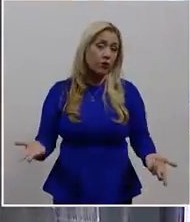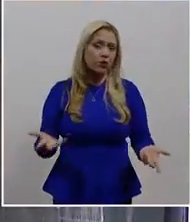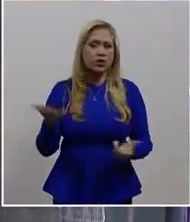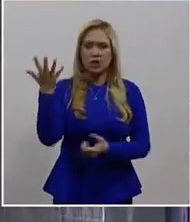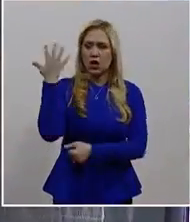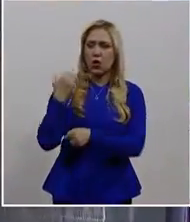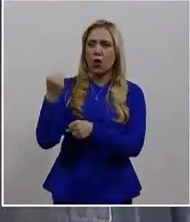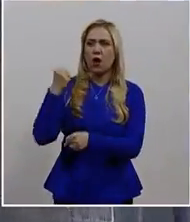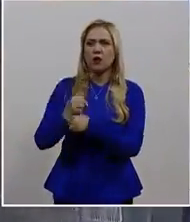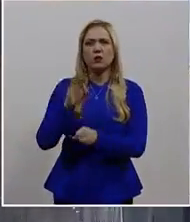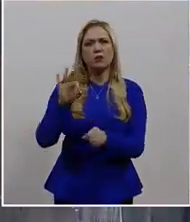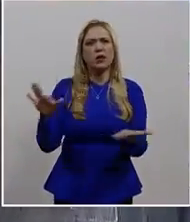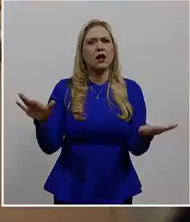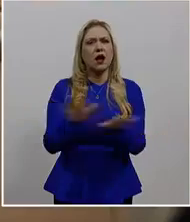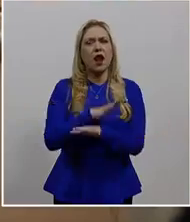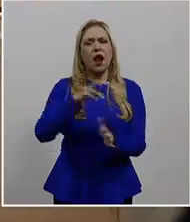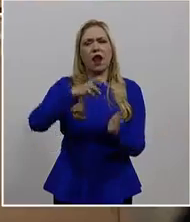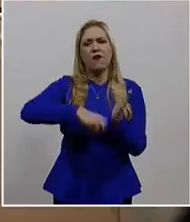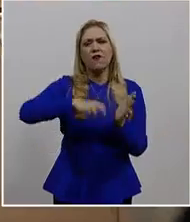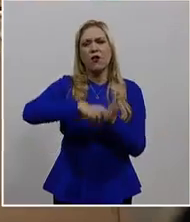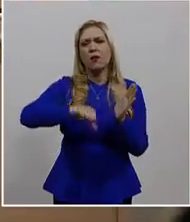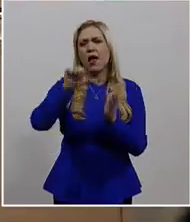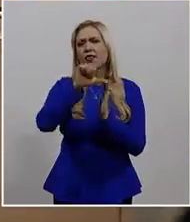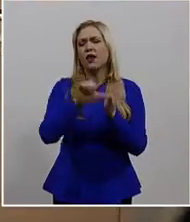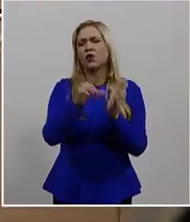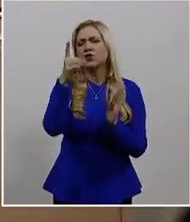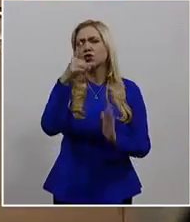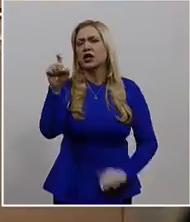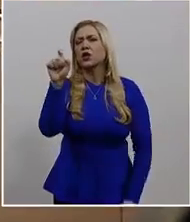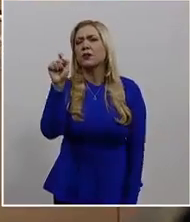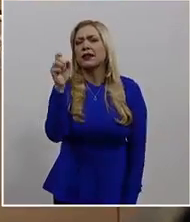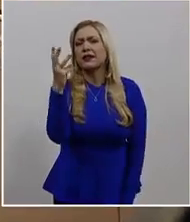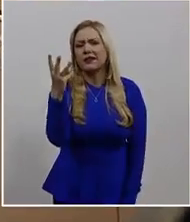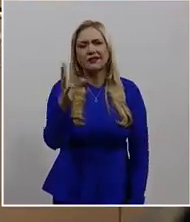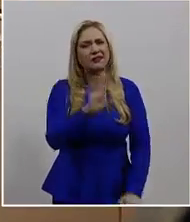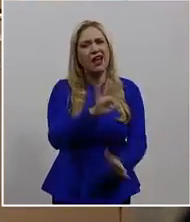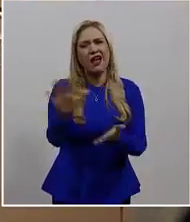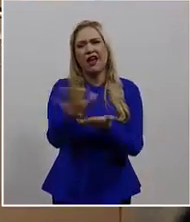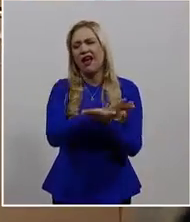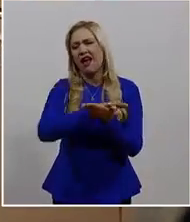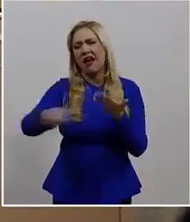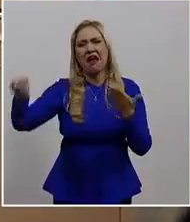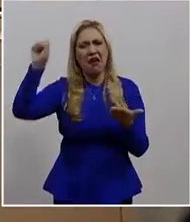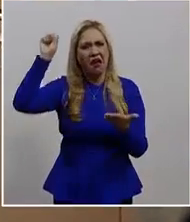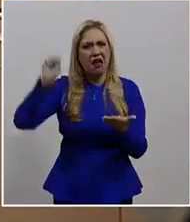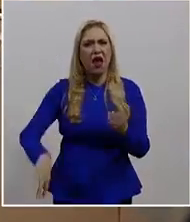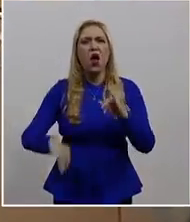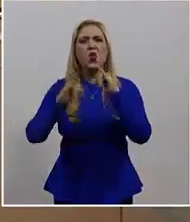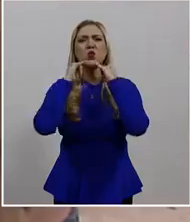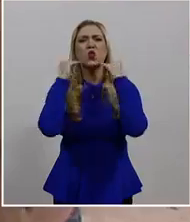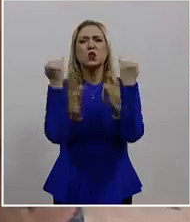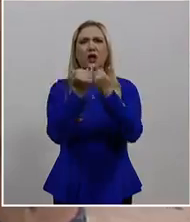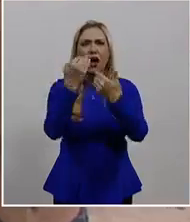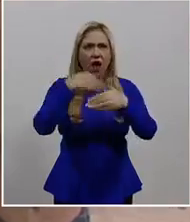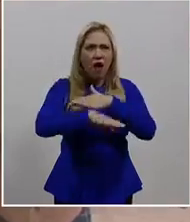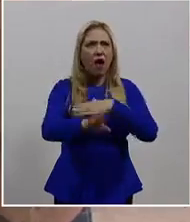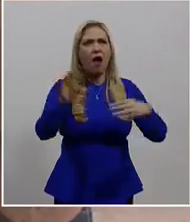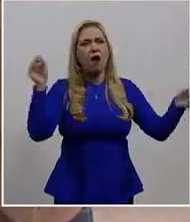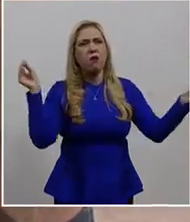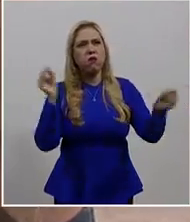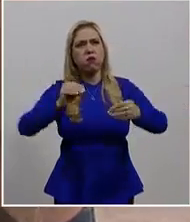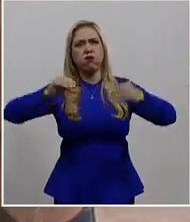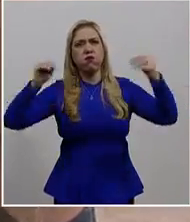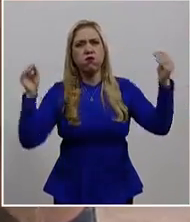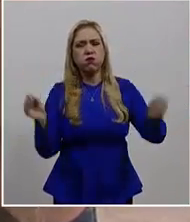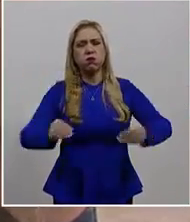reforma al artículo 123, donde se llevó a cabo la extinción permanente de las juntas de conciliación y arbitraje para dar paso a